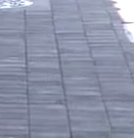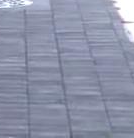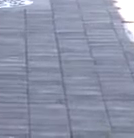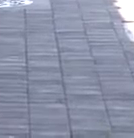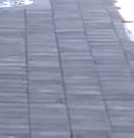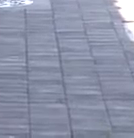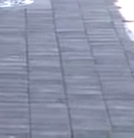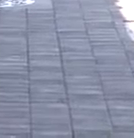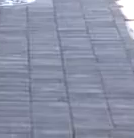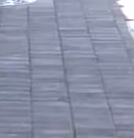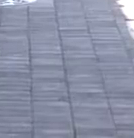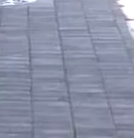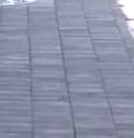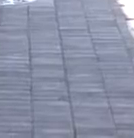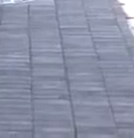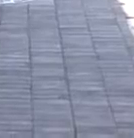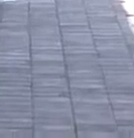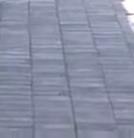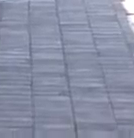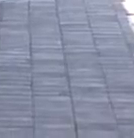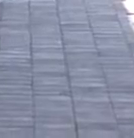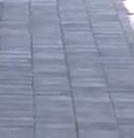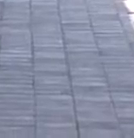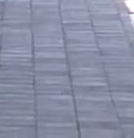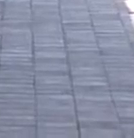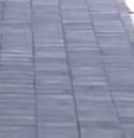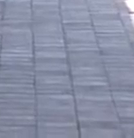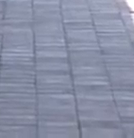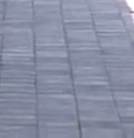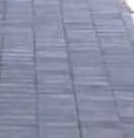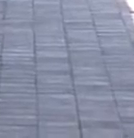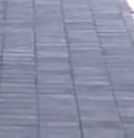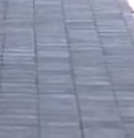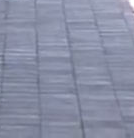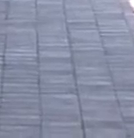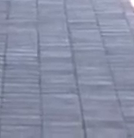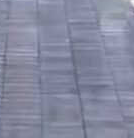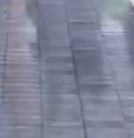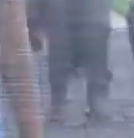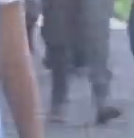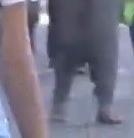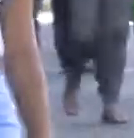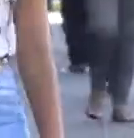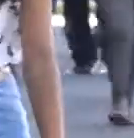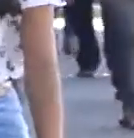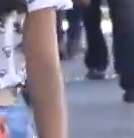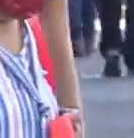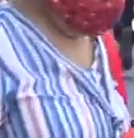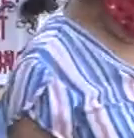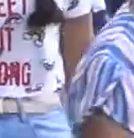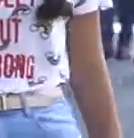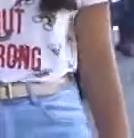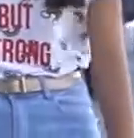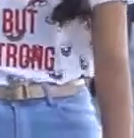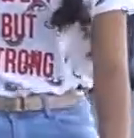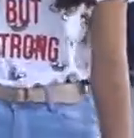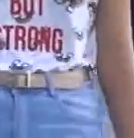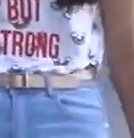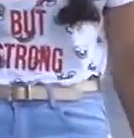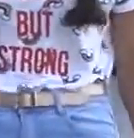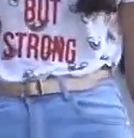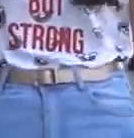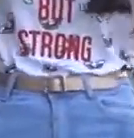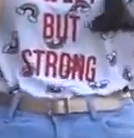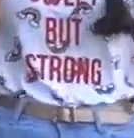domingo, fueron 1,222 casos nuevos y 33 muertes por COVID-19. En la rueda de prensa